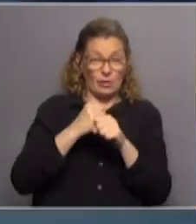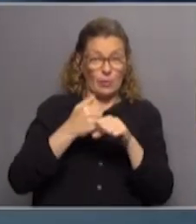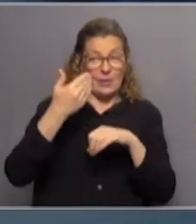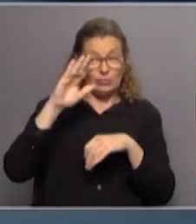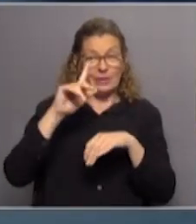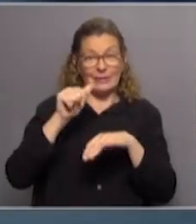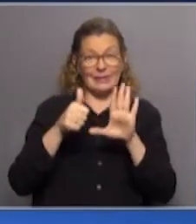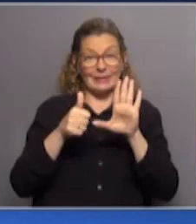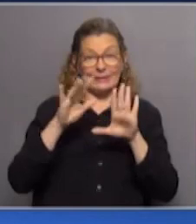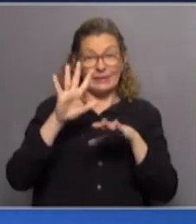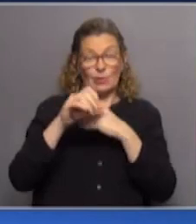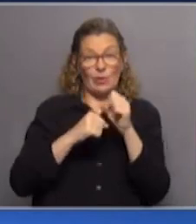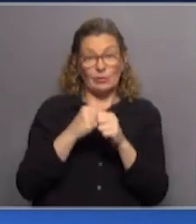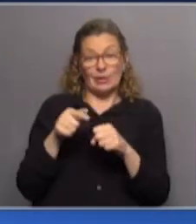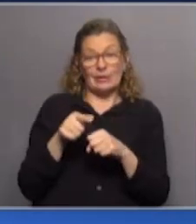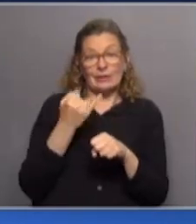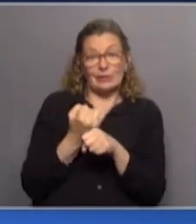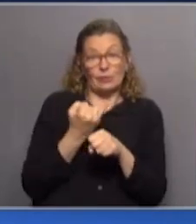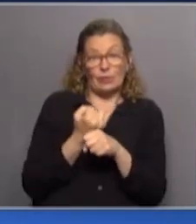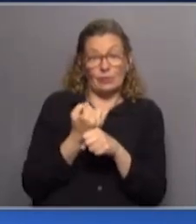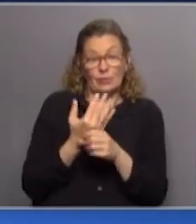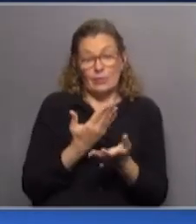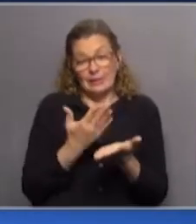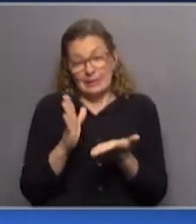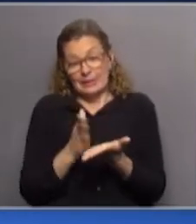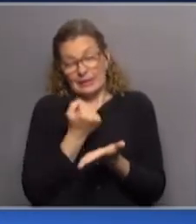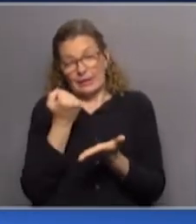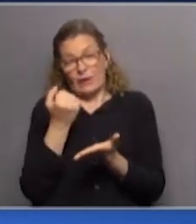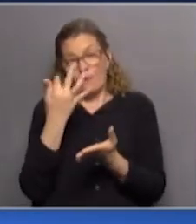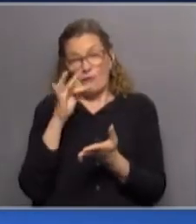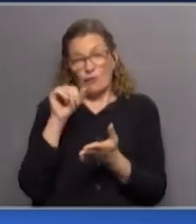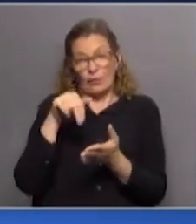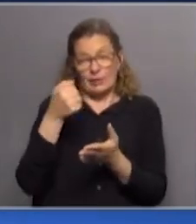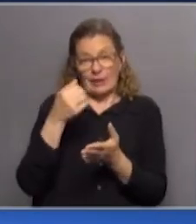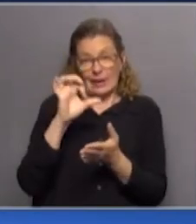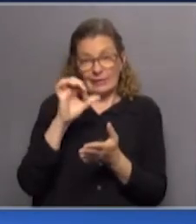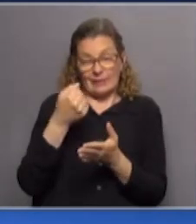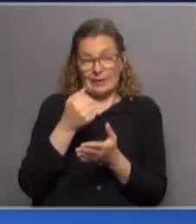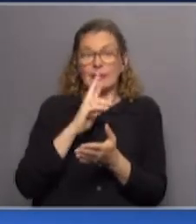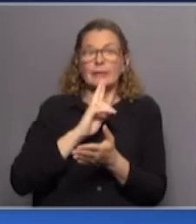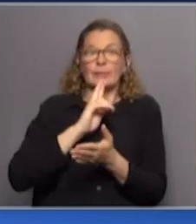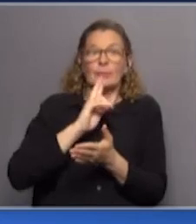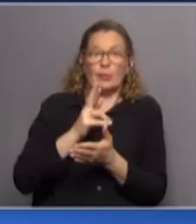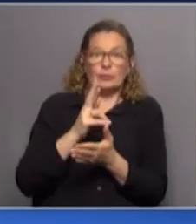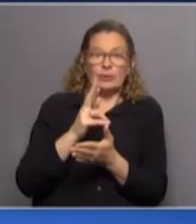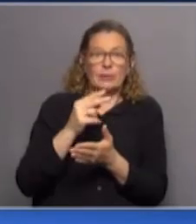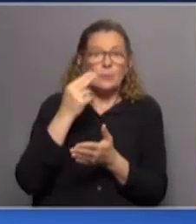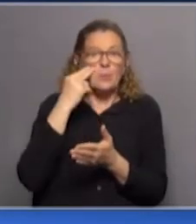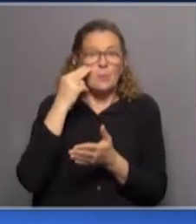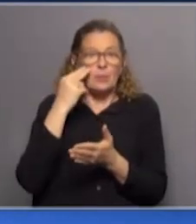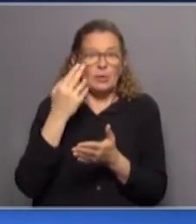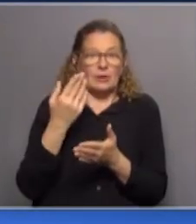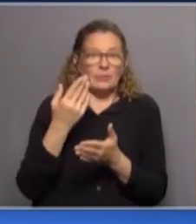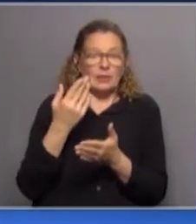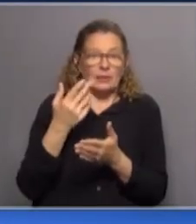65. Entonces, estas instituciones recogen del FONASA ingresos que responden al riesgo que tienen